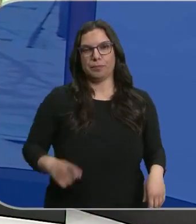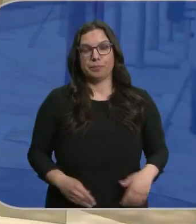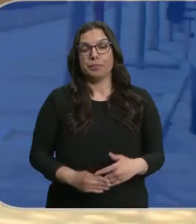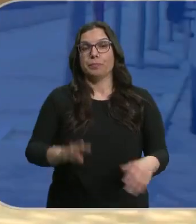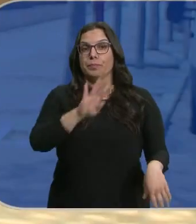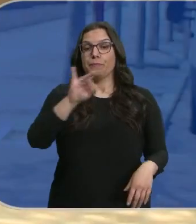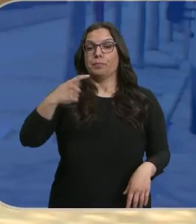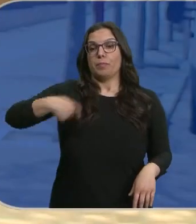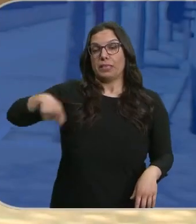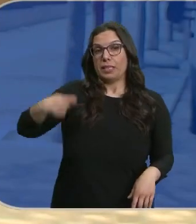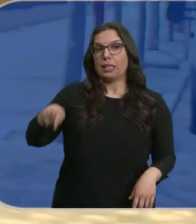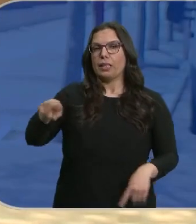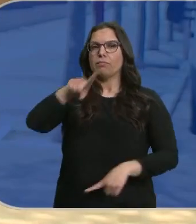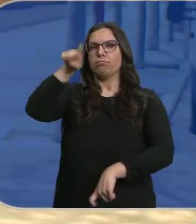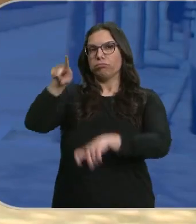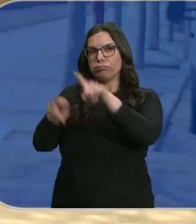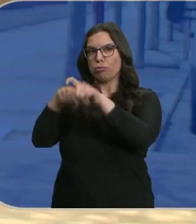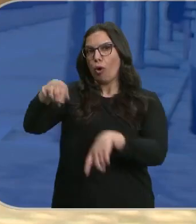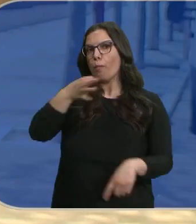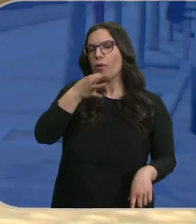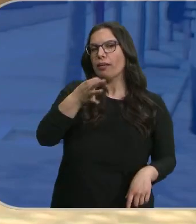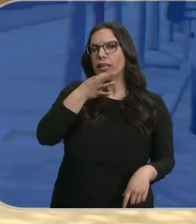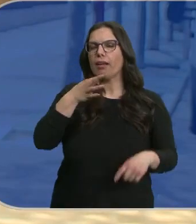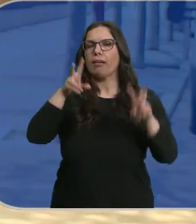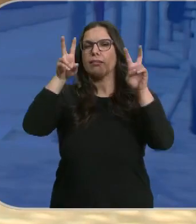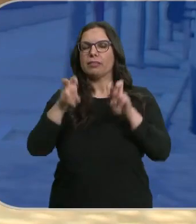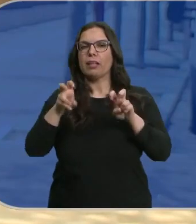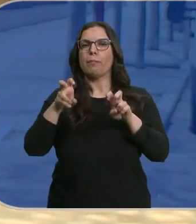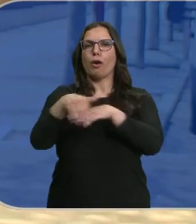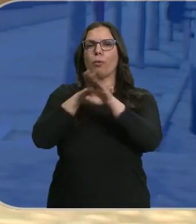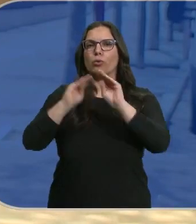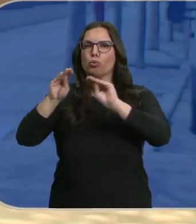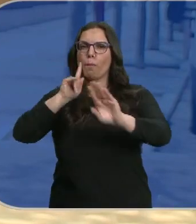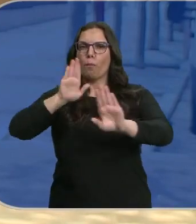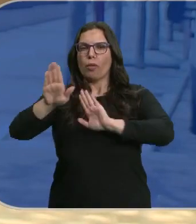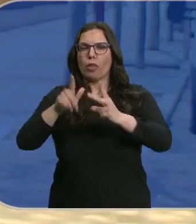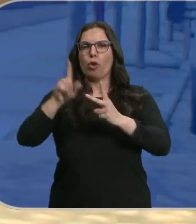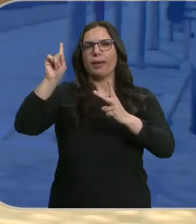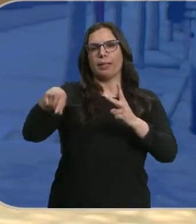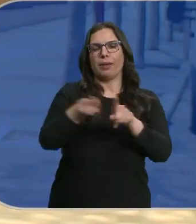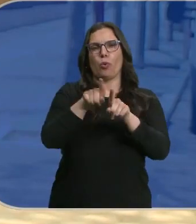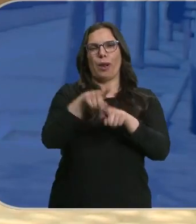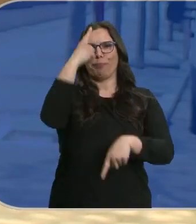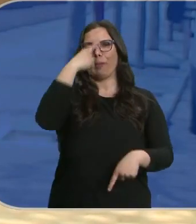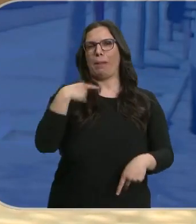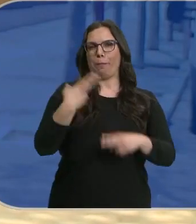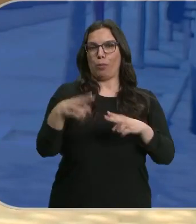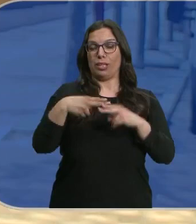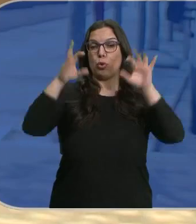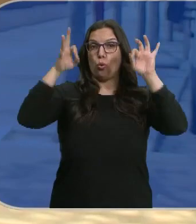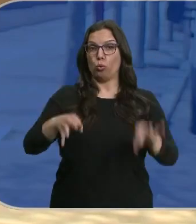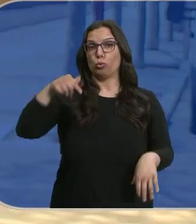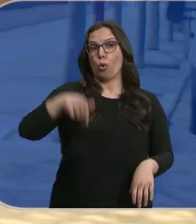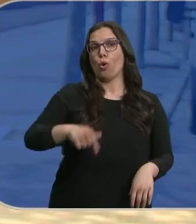Sí, al presidente le van a preguntar esta tarde por la moderación en su gobierno y por el decoro político. Como decías, hoy se